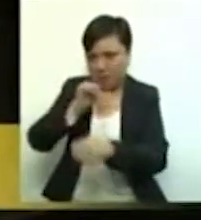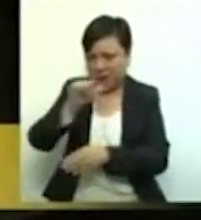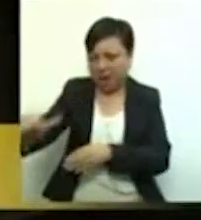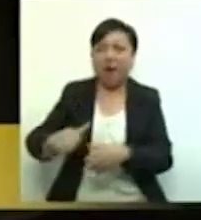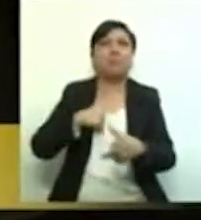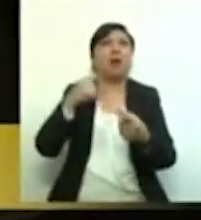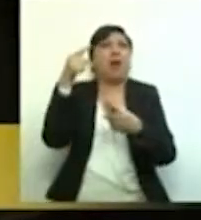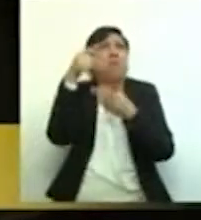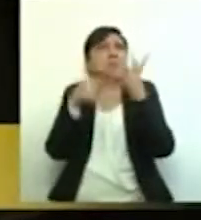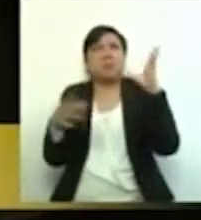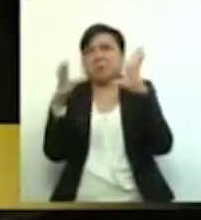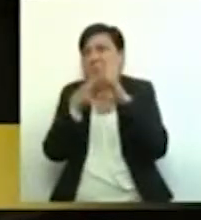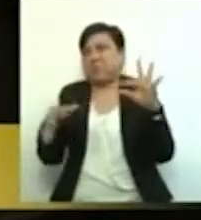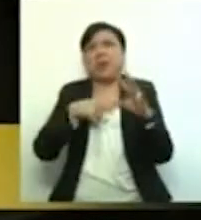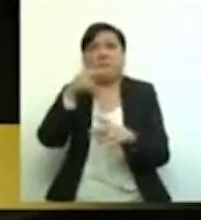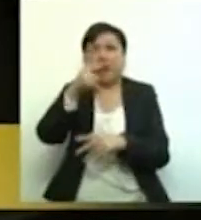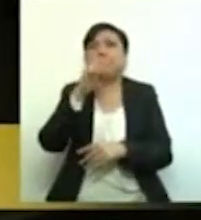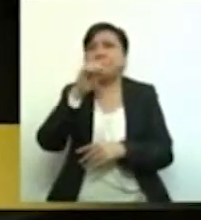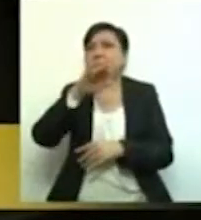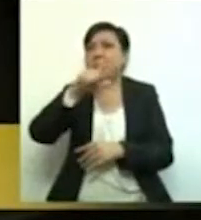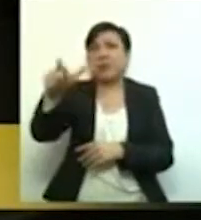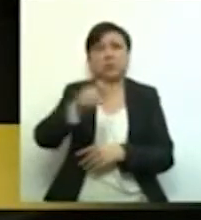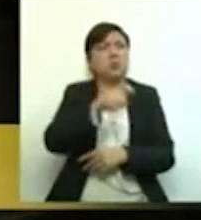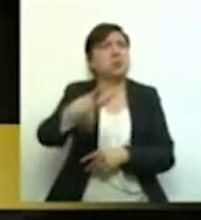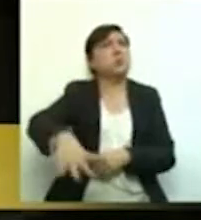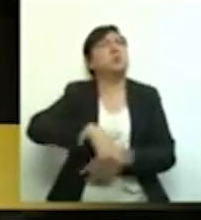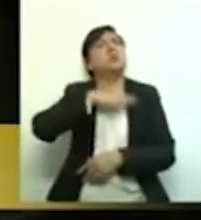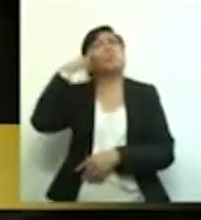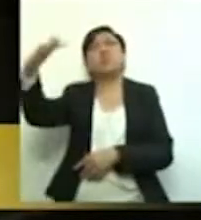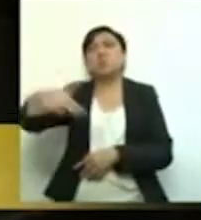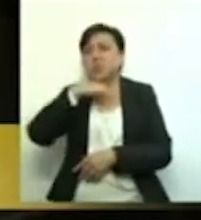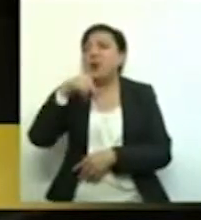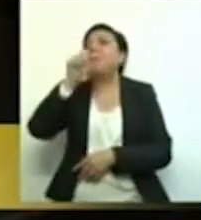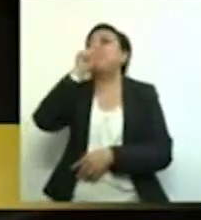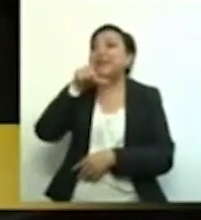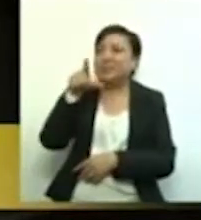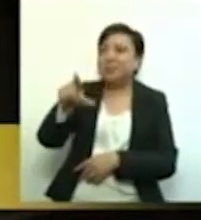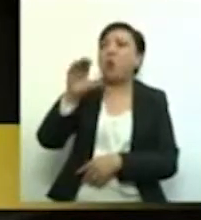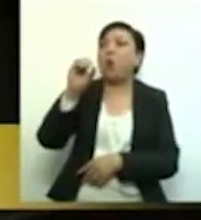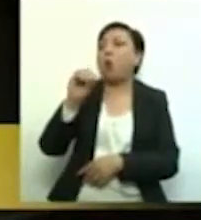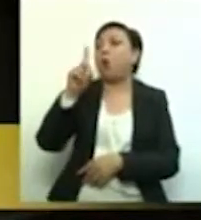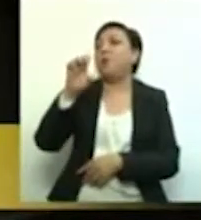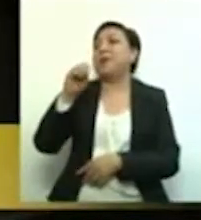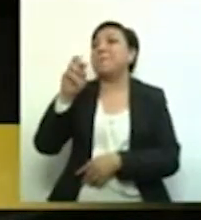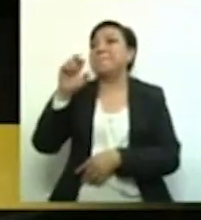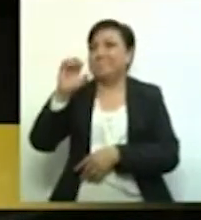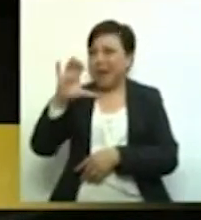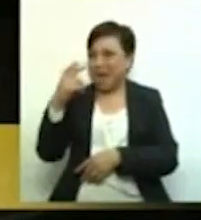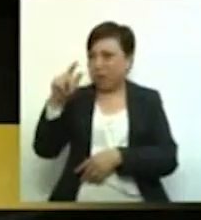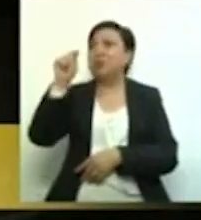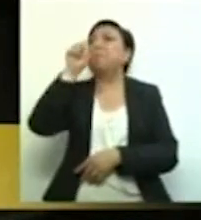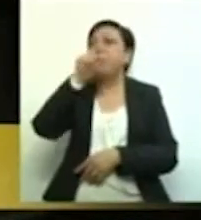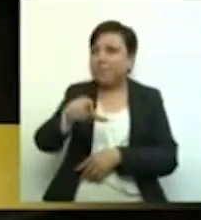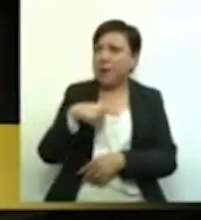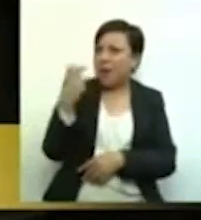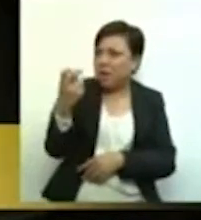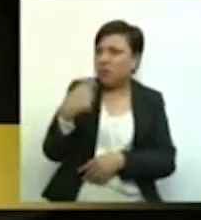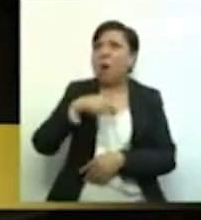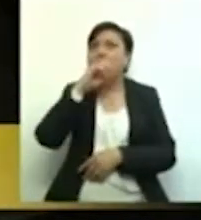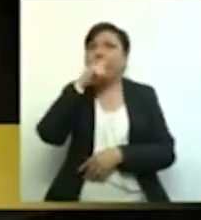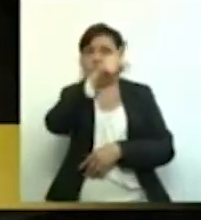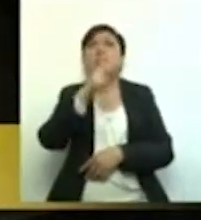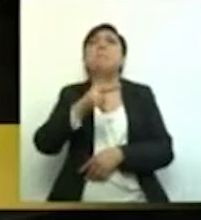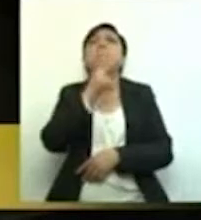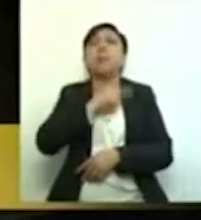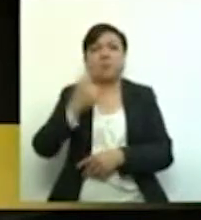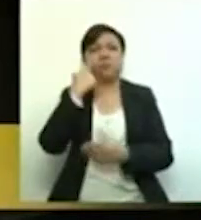cárcel. Hasta Pemex está metido hasta el tuétano con el caso Odebrecht. ¿Por qué no pensar mejor en cerrar Pemex, que está